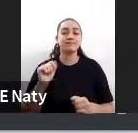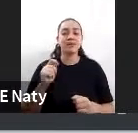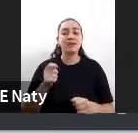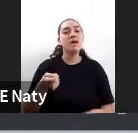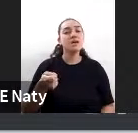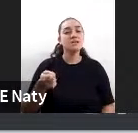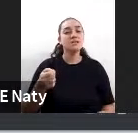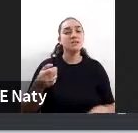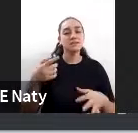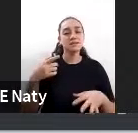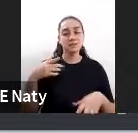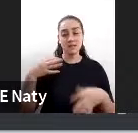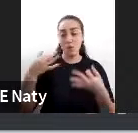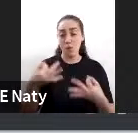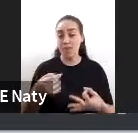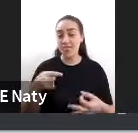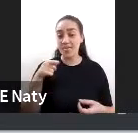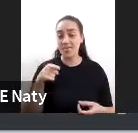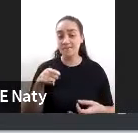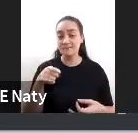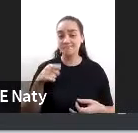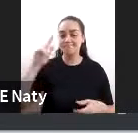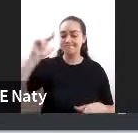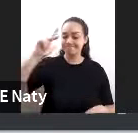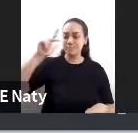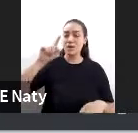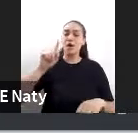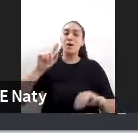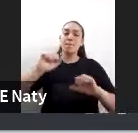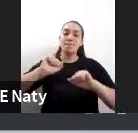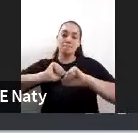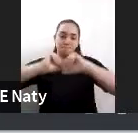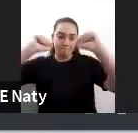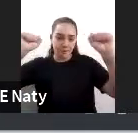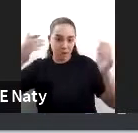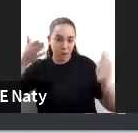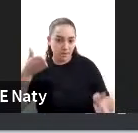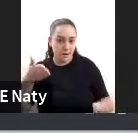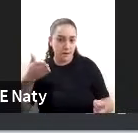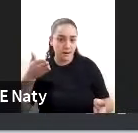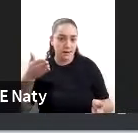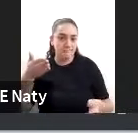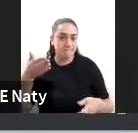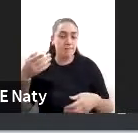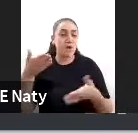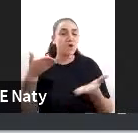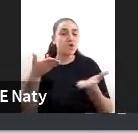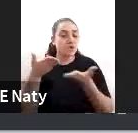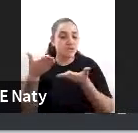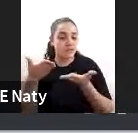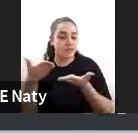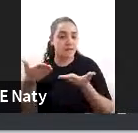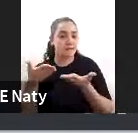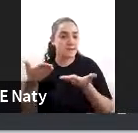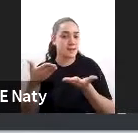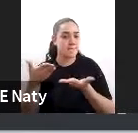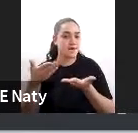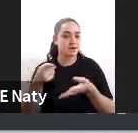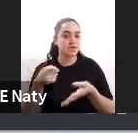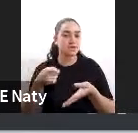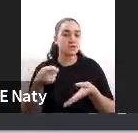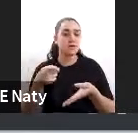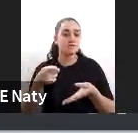tienen esos artefactos de que no van a explotar o que van a estar prestando servicio como fueron